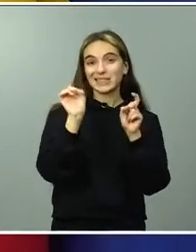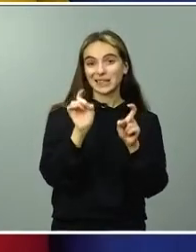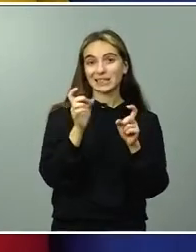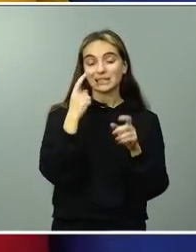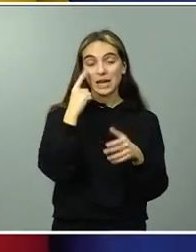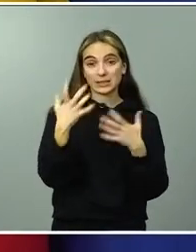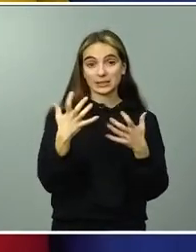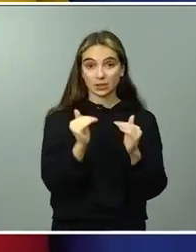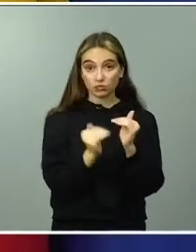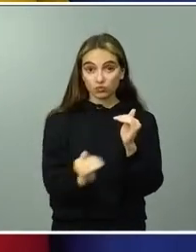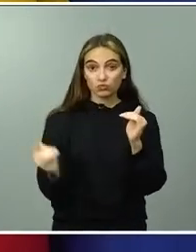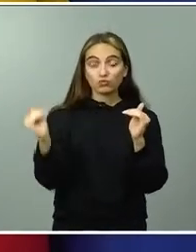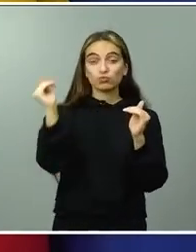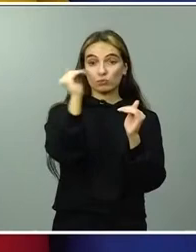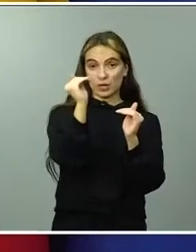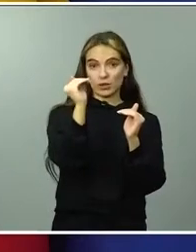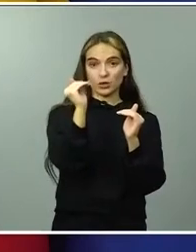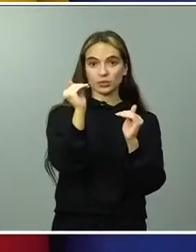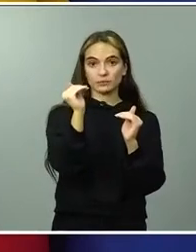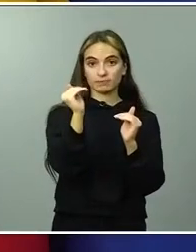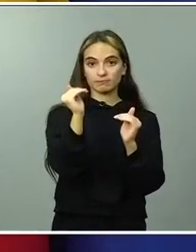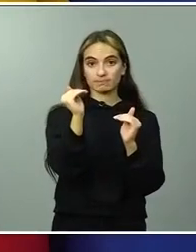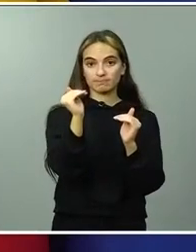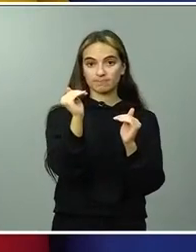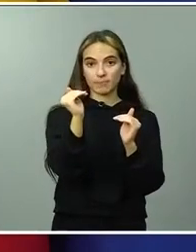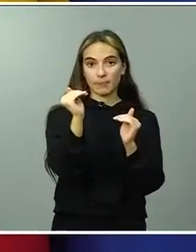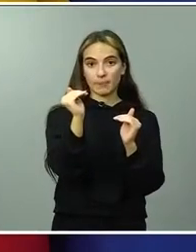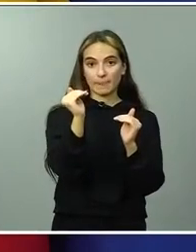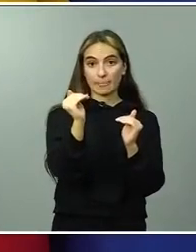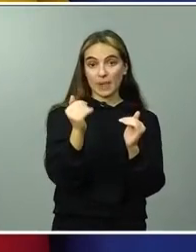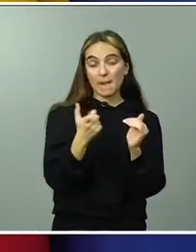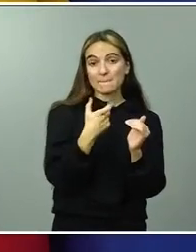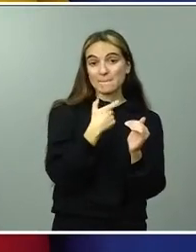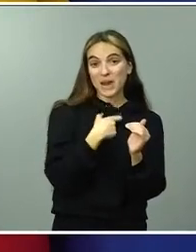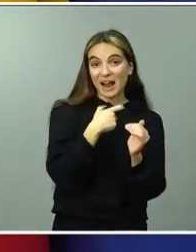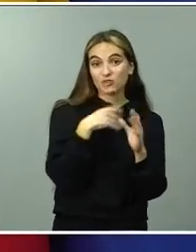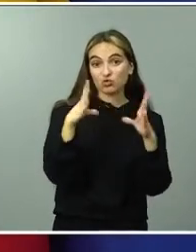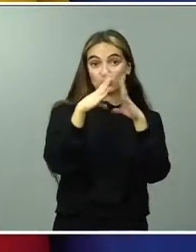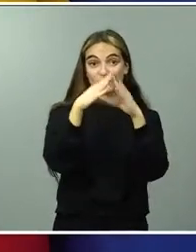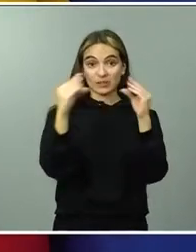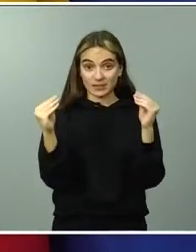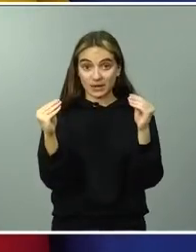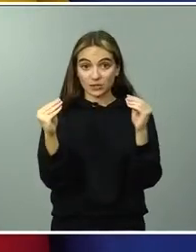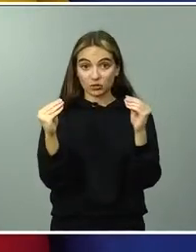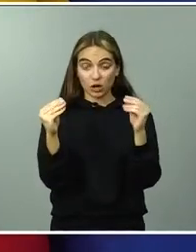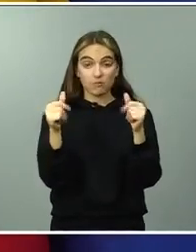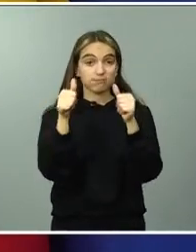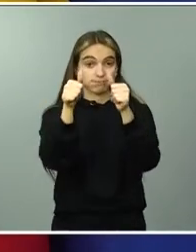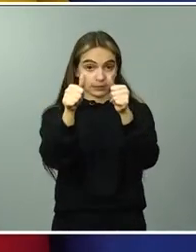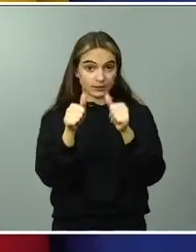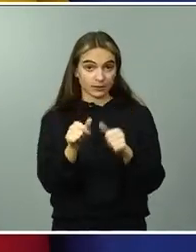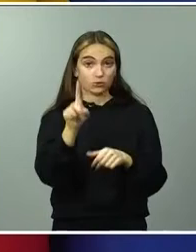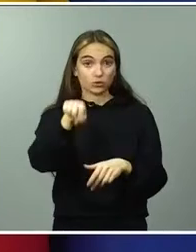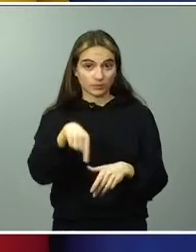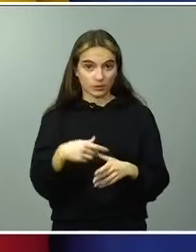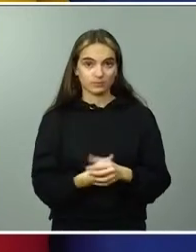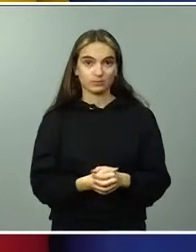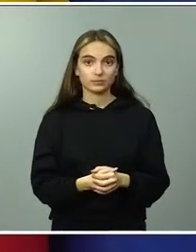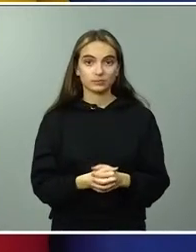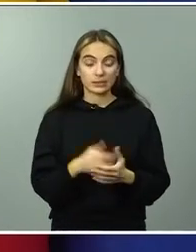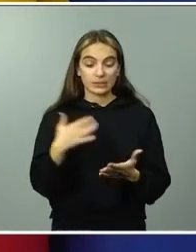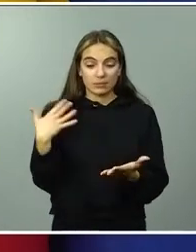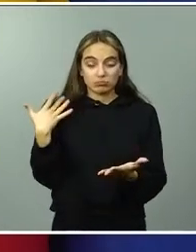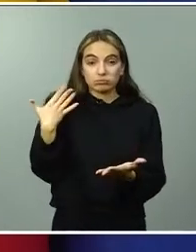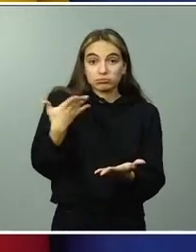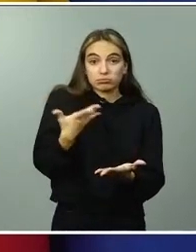reconocimiento de becarios universitarios. decir, hasta ahora ellos recibían, ellos y ellas recibían becas como si